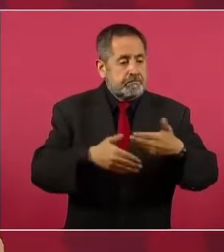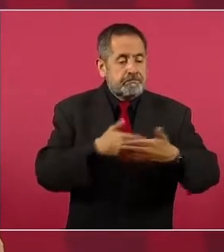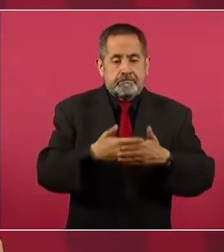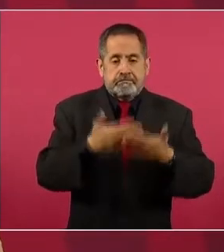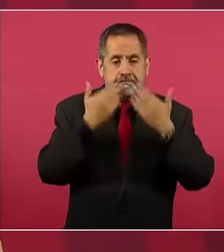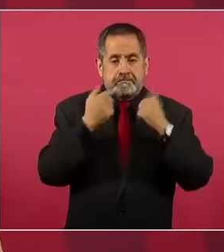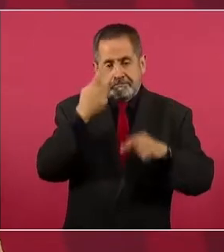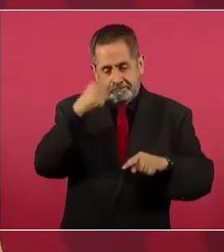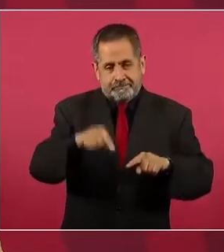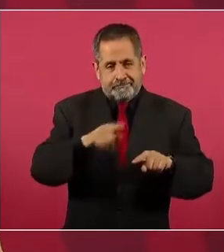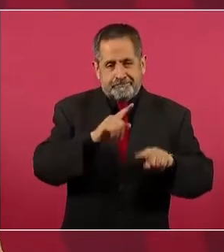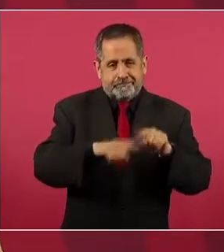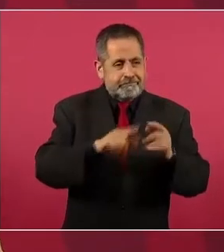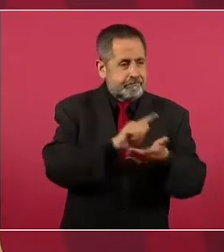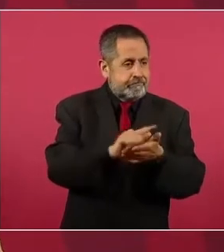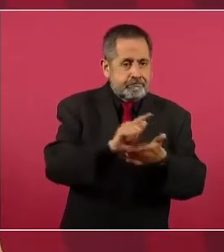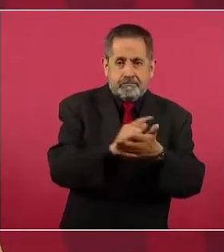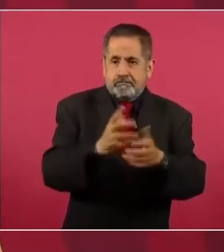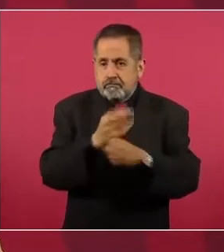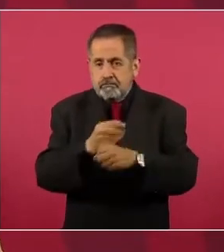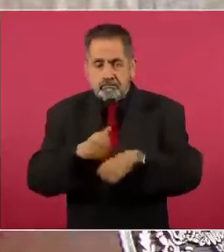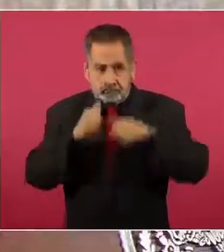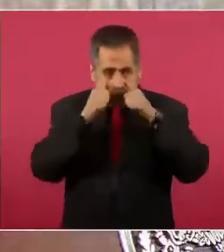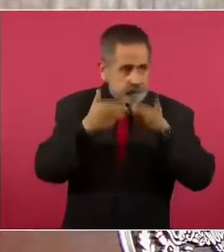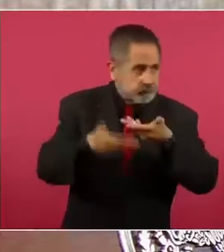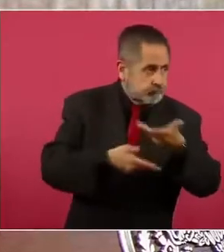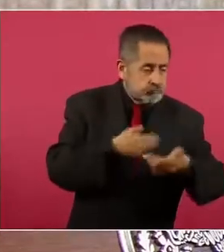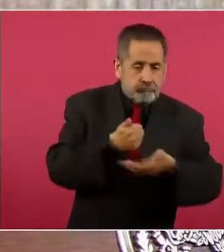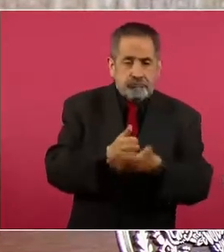atender a los pasajeros.